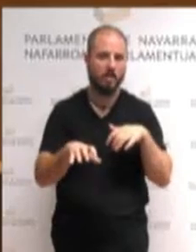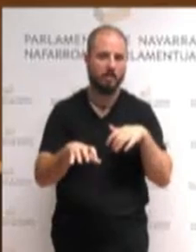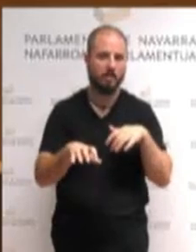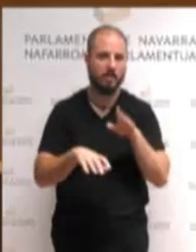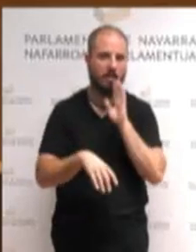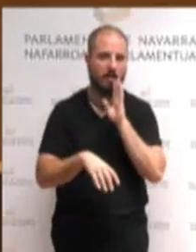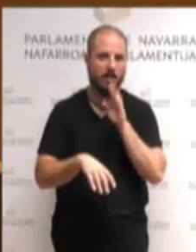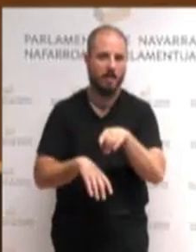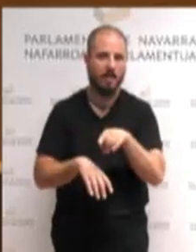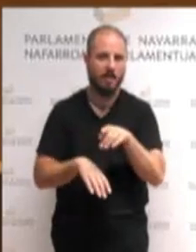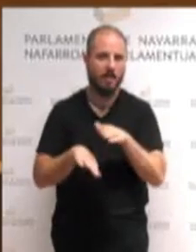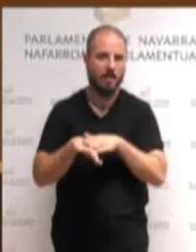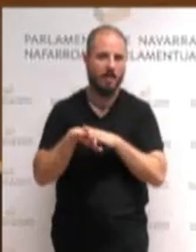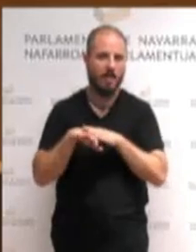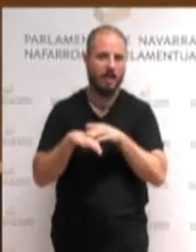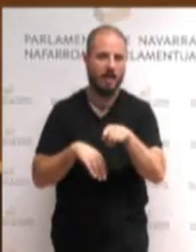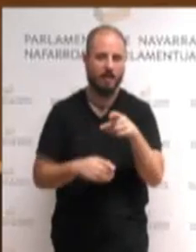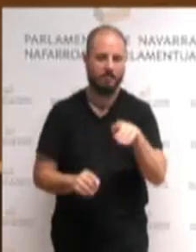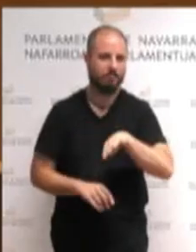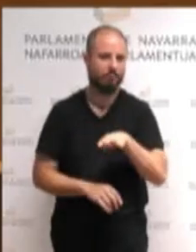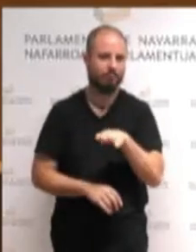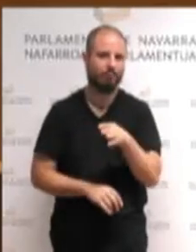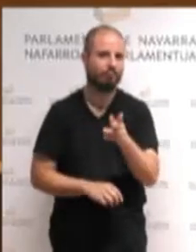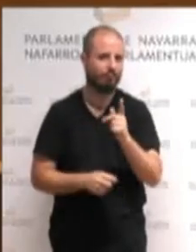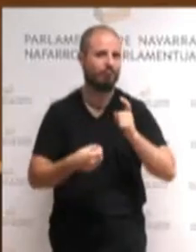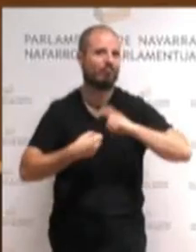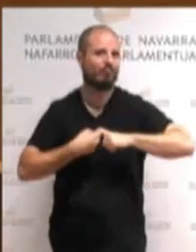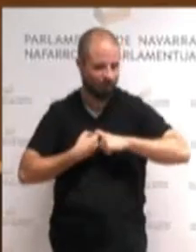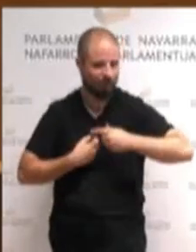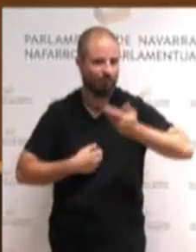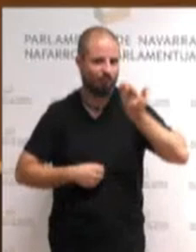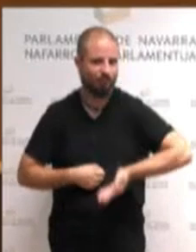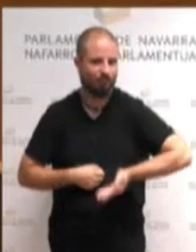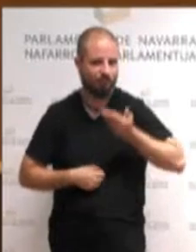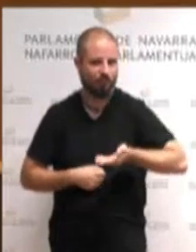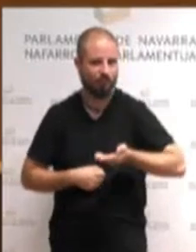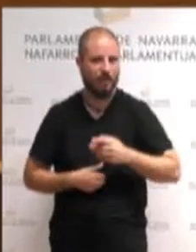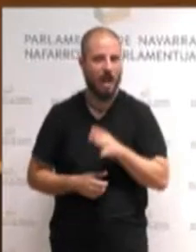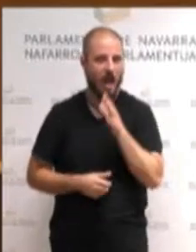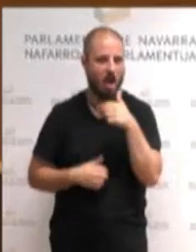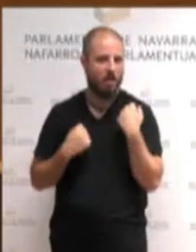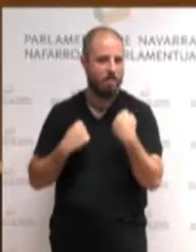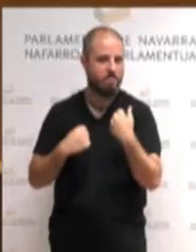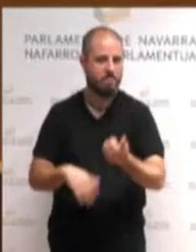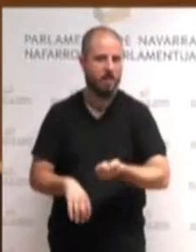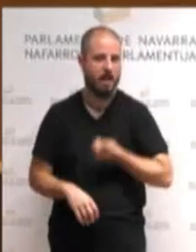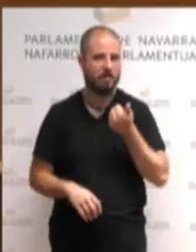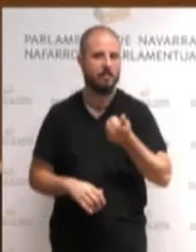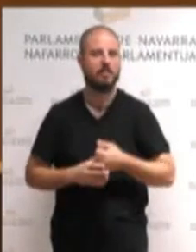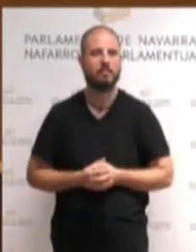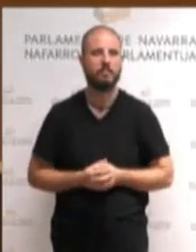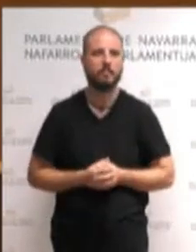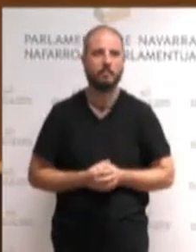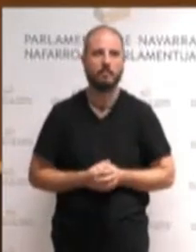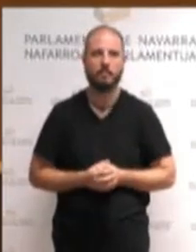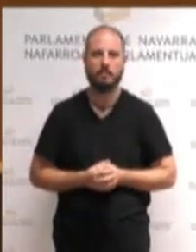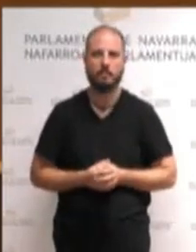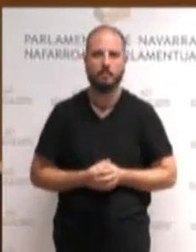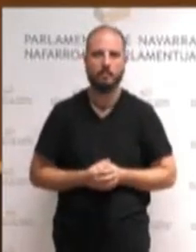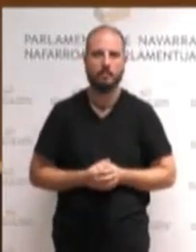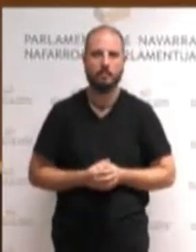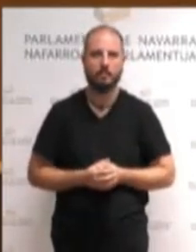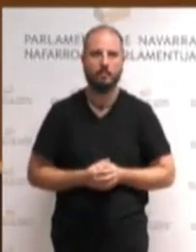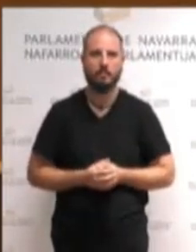duela. Indar, haundia gorekin, gainera. Eta honakoa, arrokeriari gabe eta